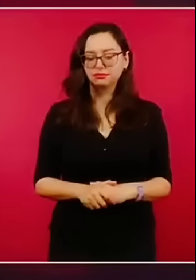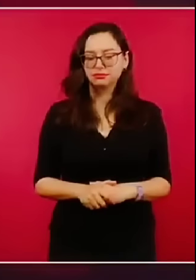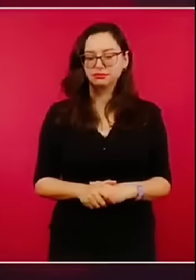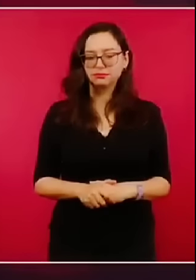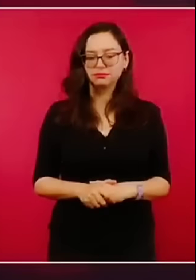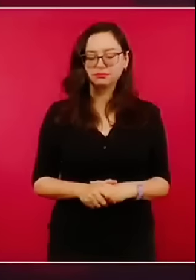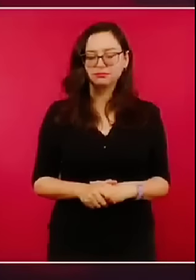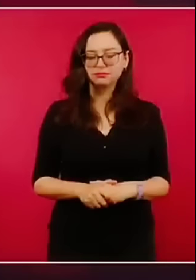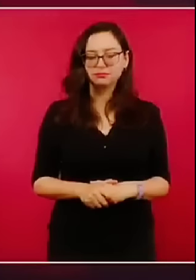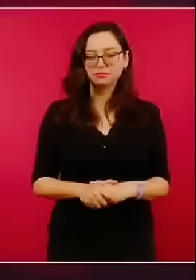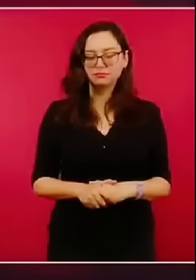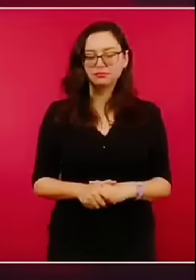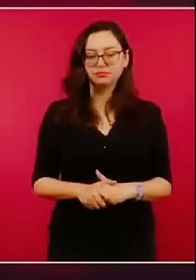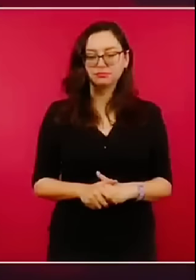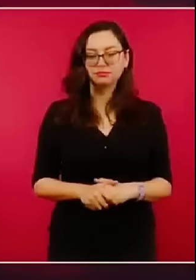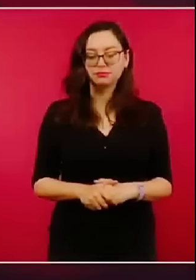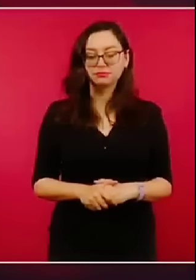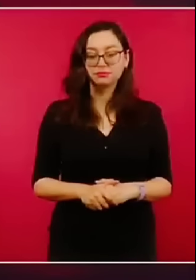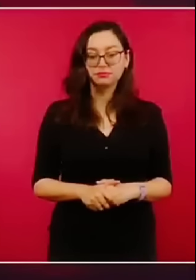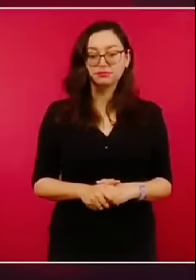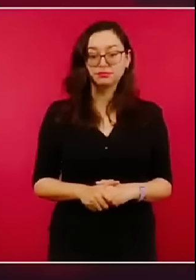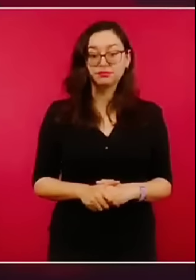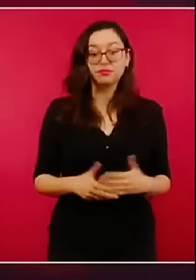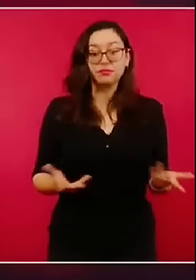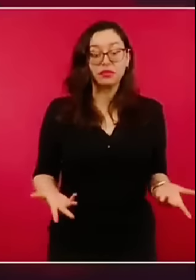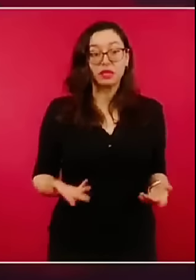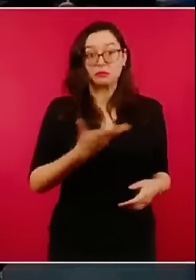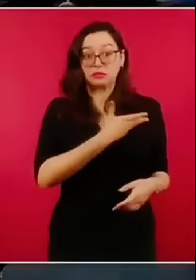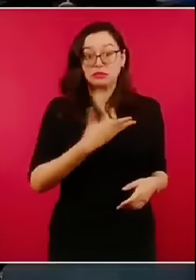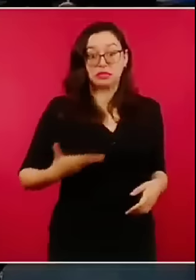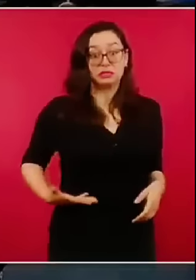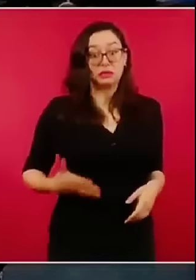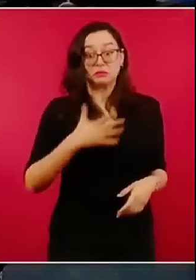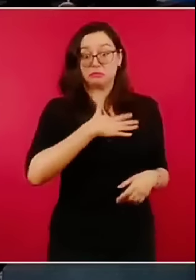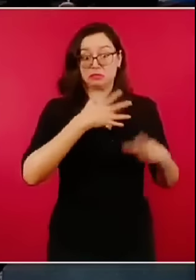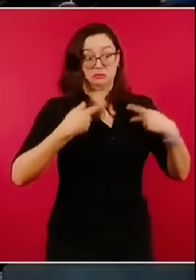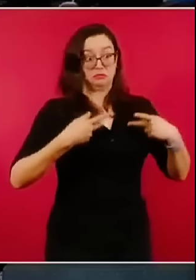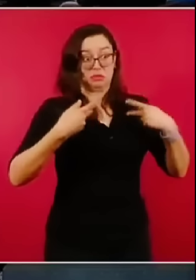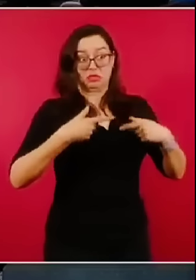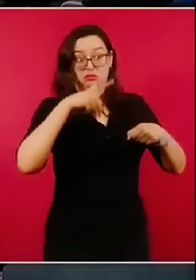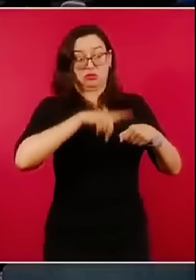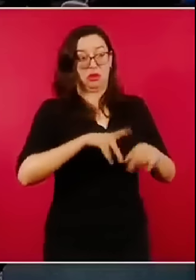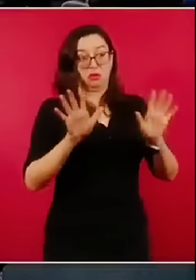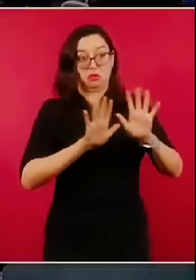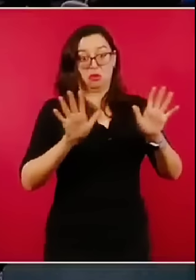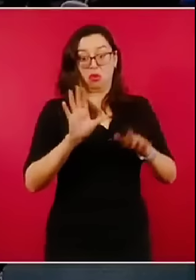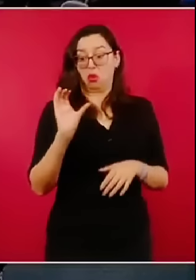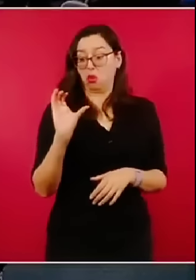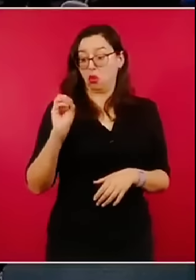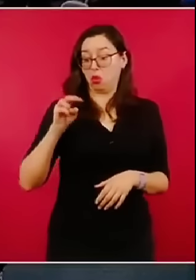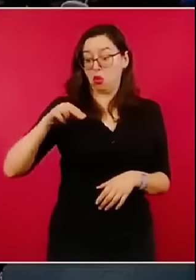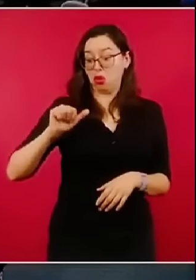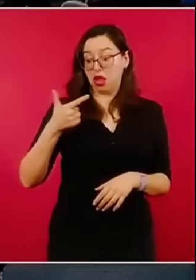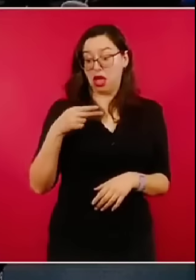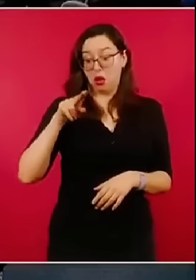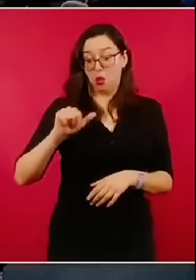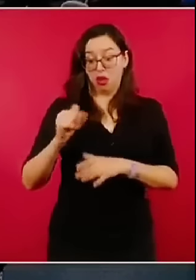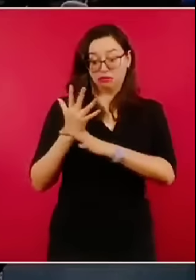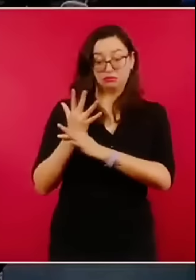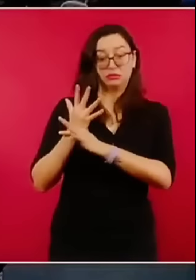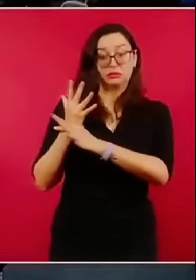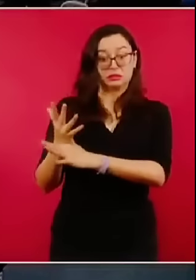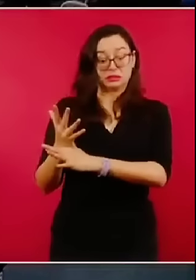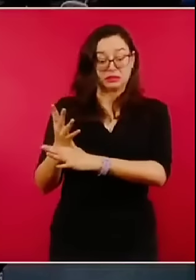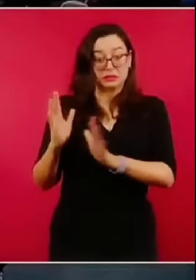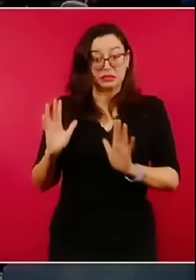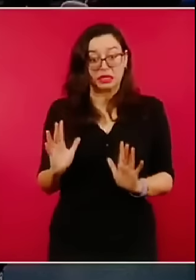visión? Señor presidente, es que no es algo personal. Esos son los datos de la Conagua, su gobierno, que está diciendo